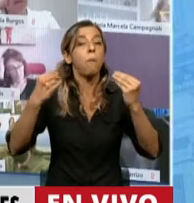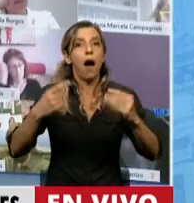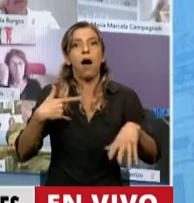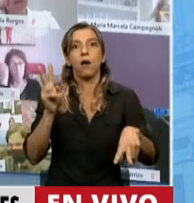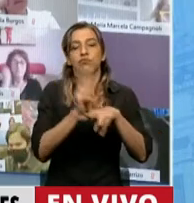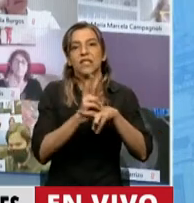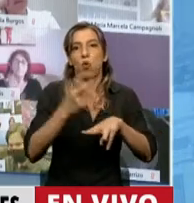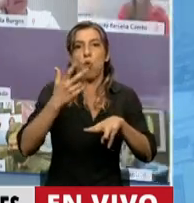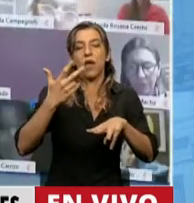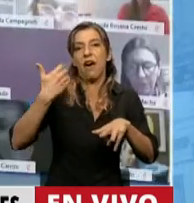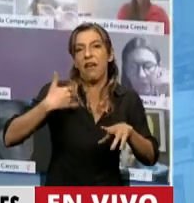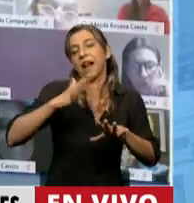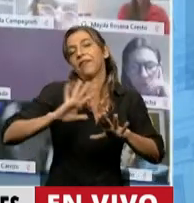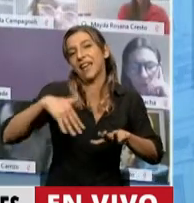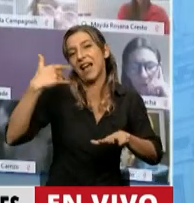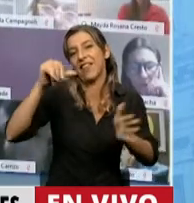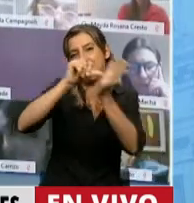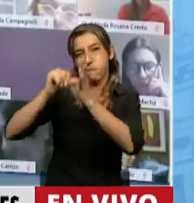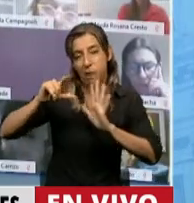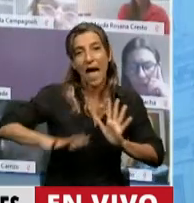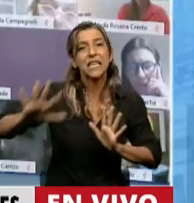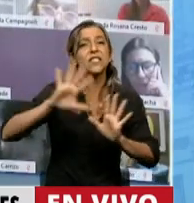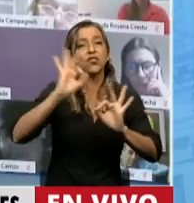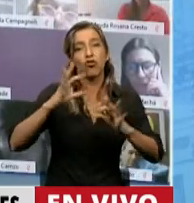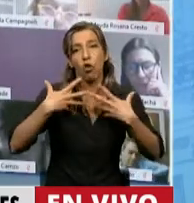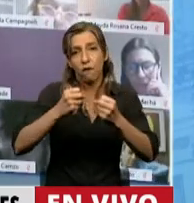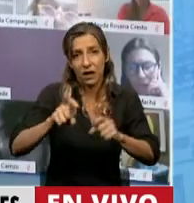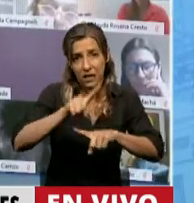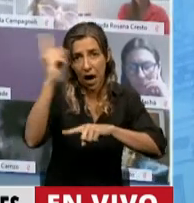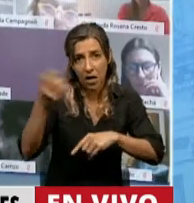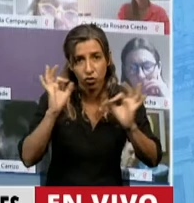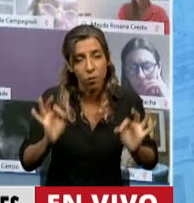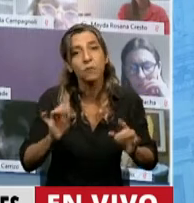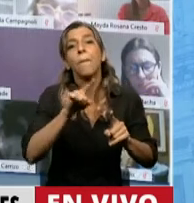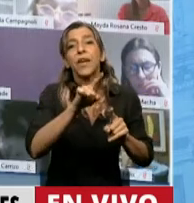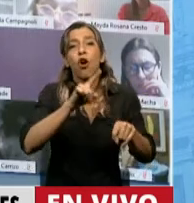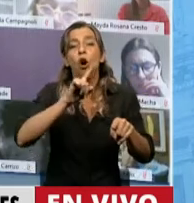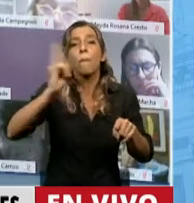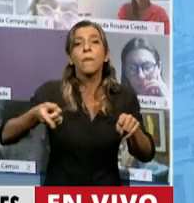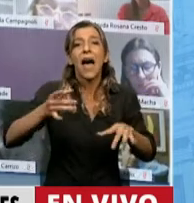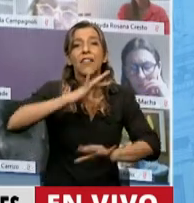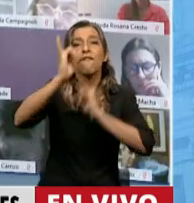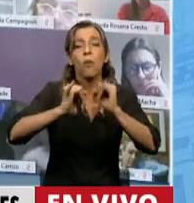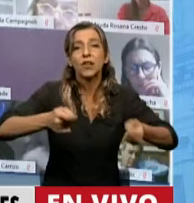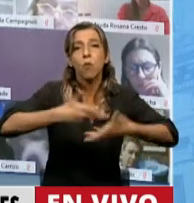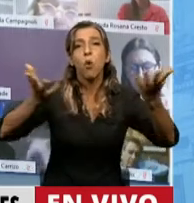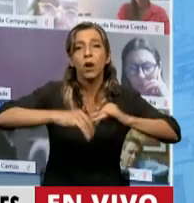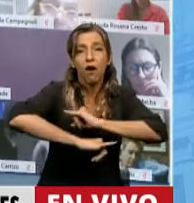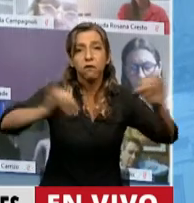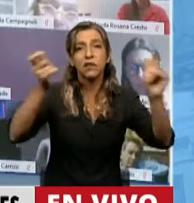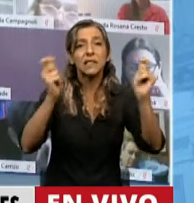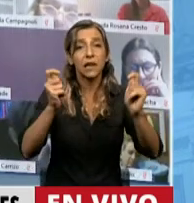nacional, seguridad pública o defensa nacional. ¿Y eso a qué queda? Al arbitrio del Estado. O sea que el Estado